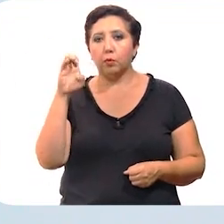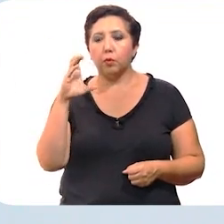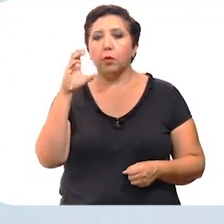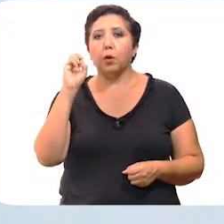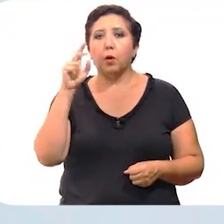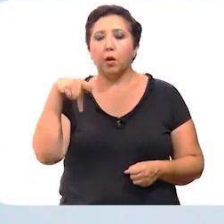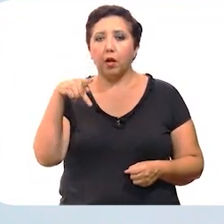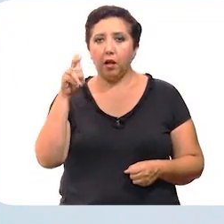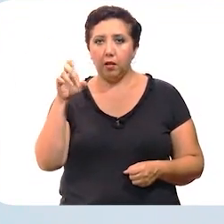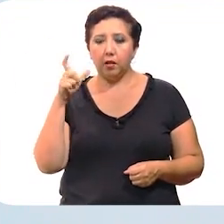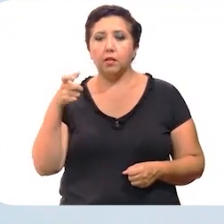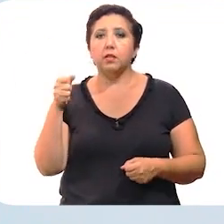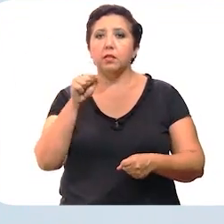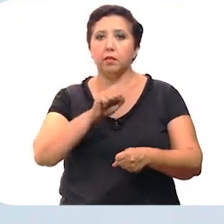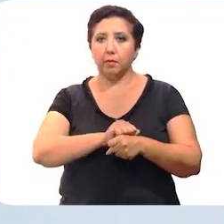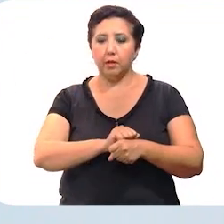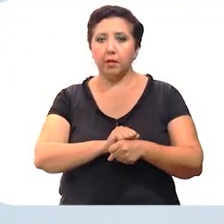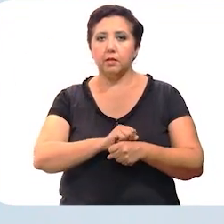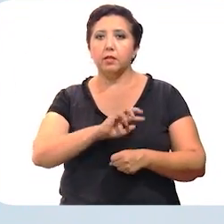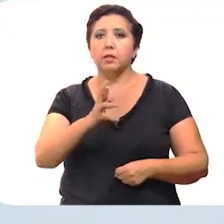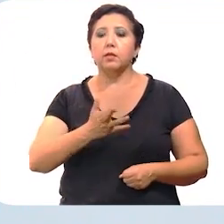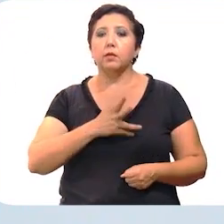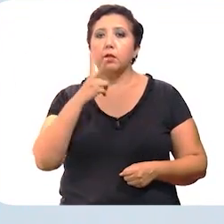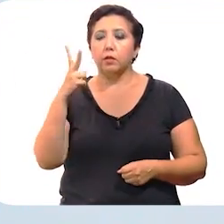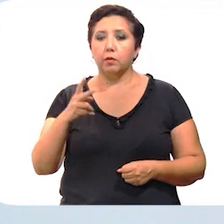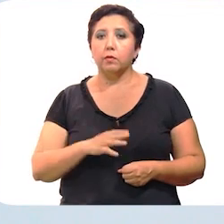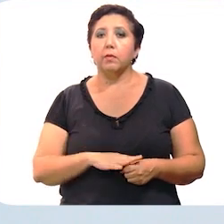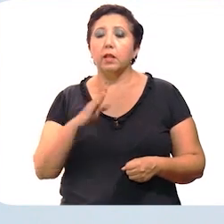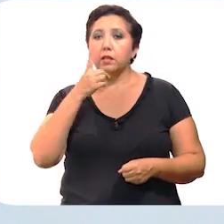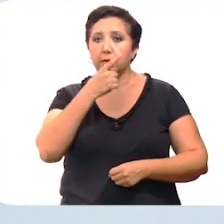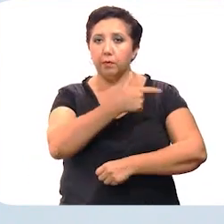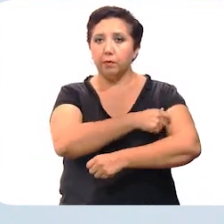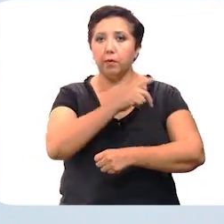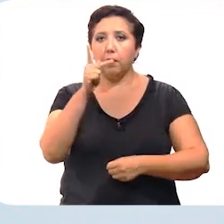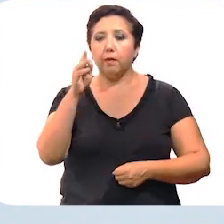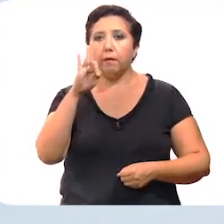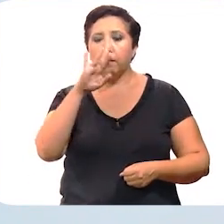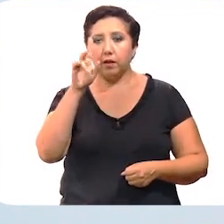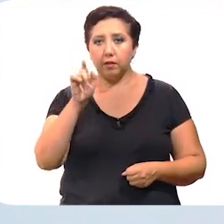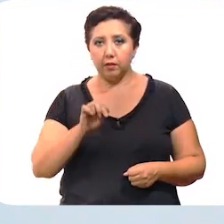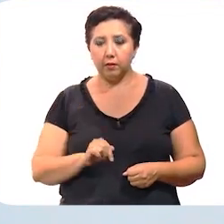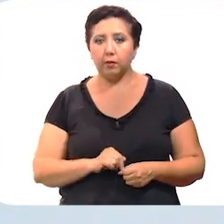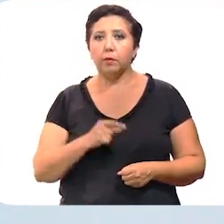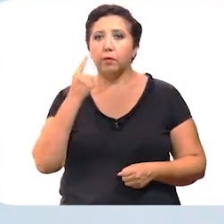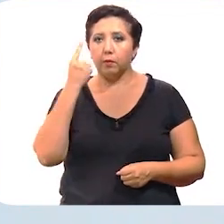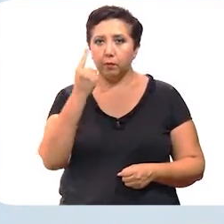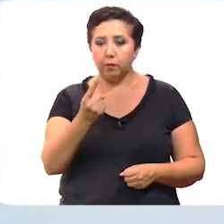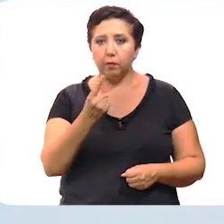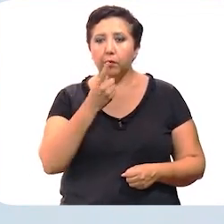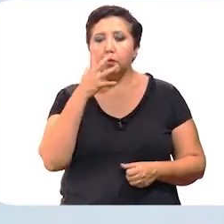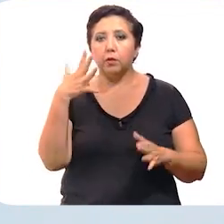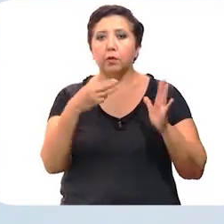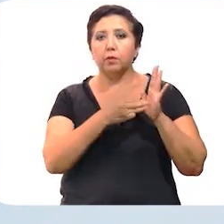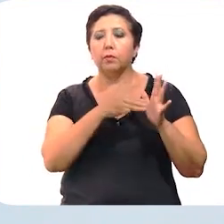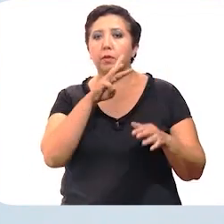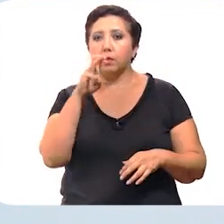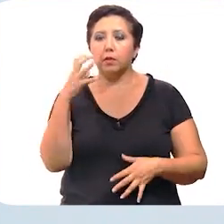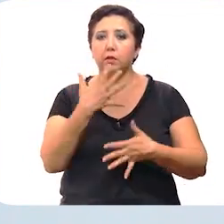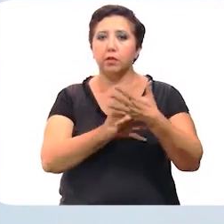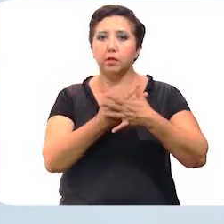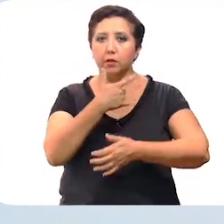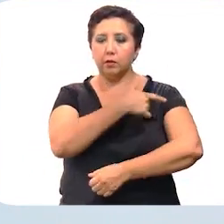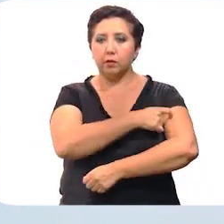y Concal. Esta semana se recibirán dos nuevos lotes de vacunas Pfizer contra el coronavirus, uno con 5.315